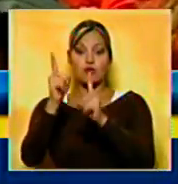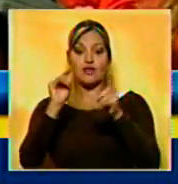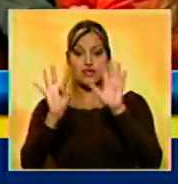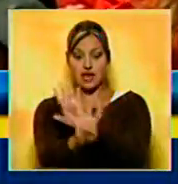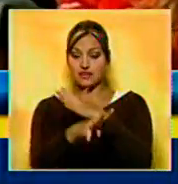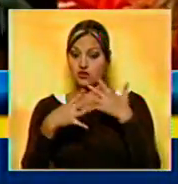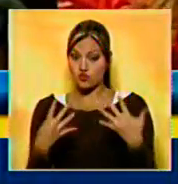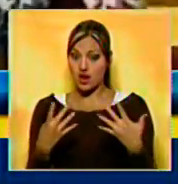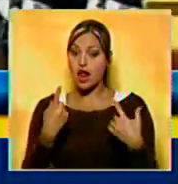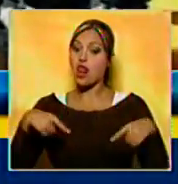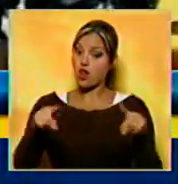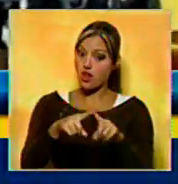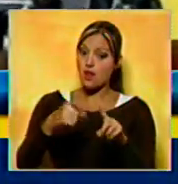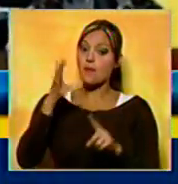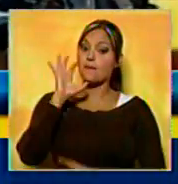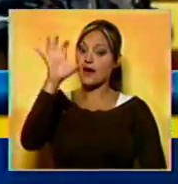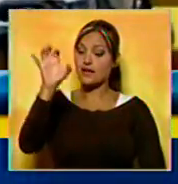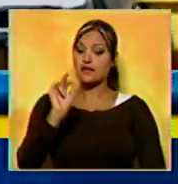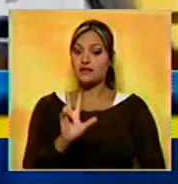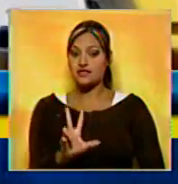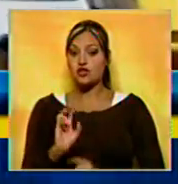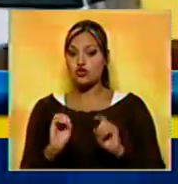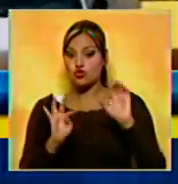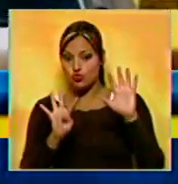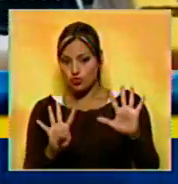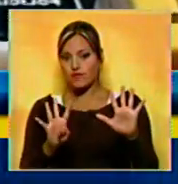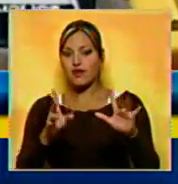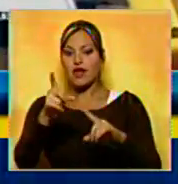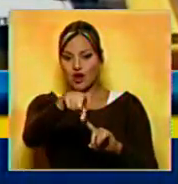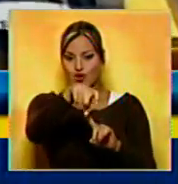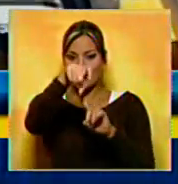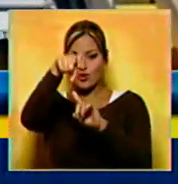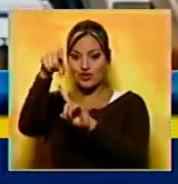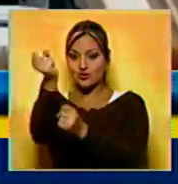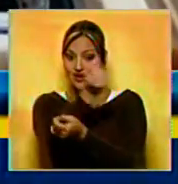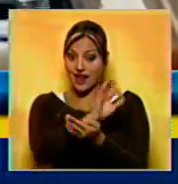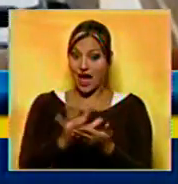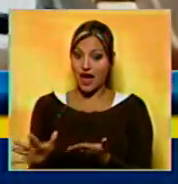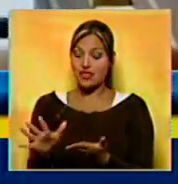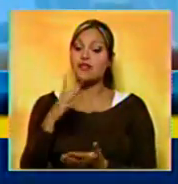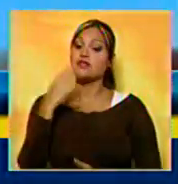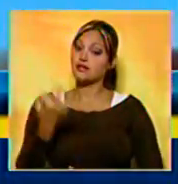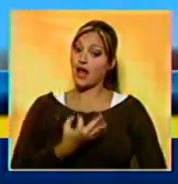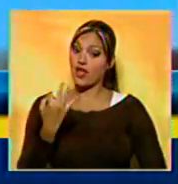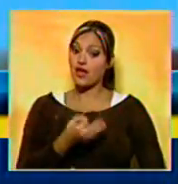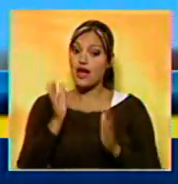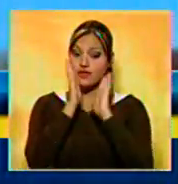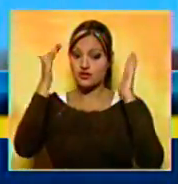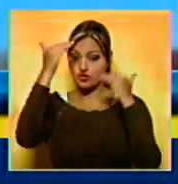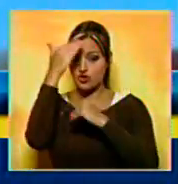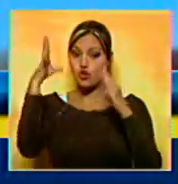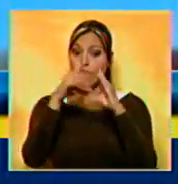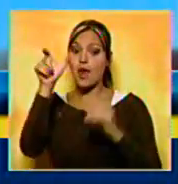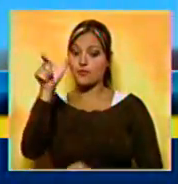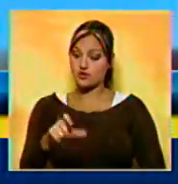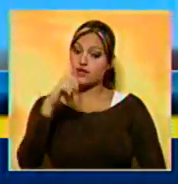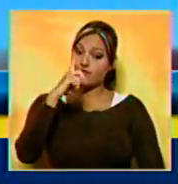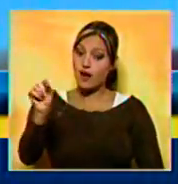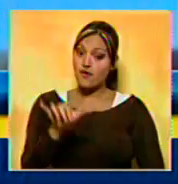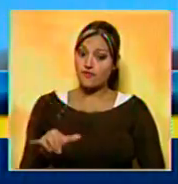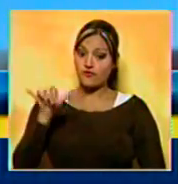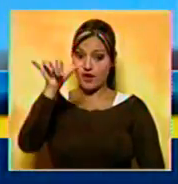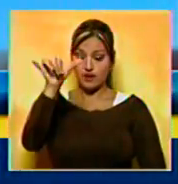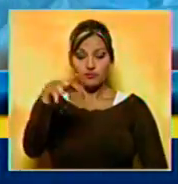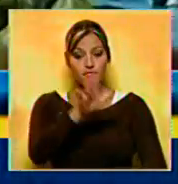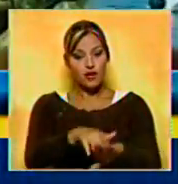19 troncales del país contarán con 309 grúas que ofrecerán un servicio gratuito para garantizar la atención integral a los viajeros. Reverol